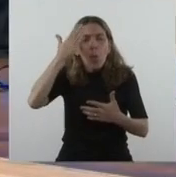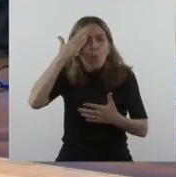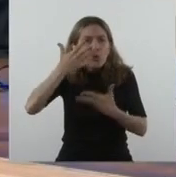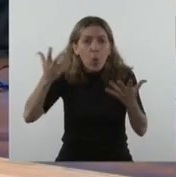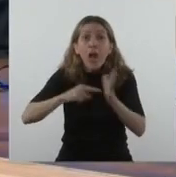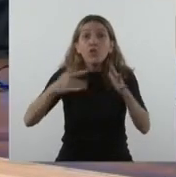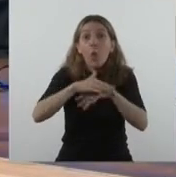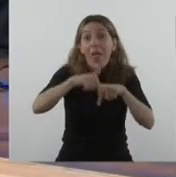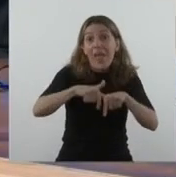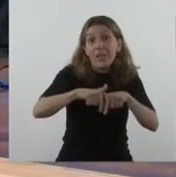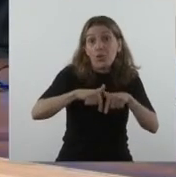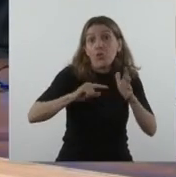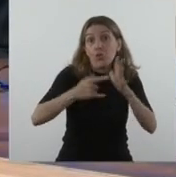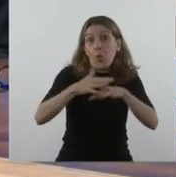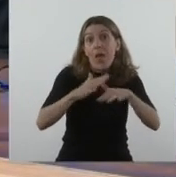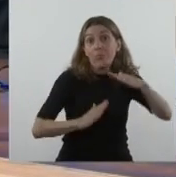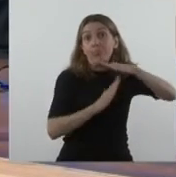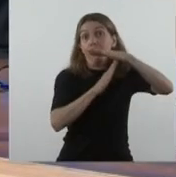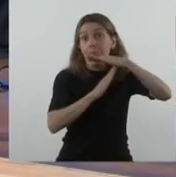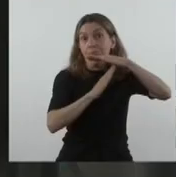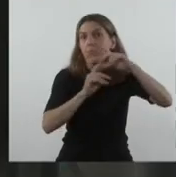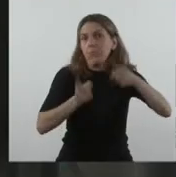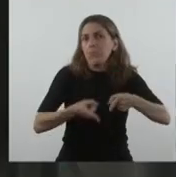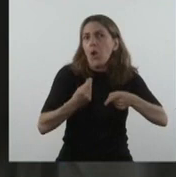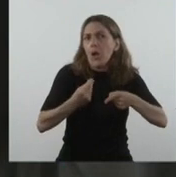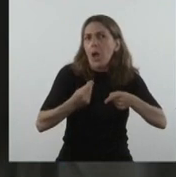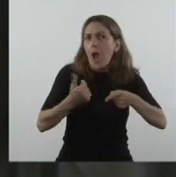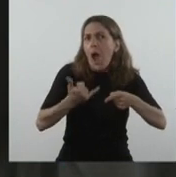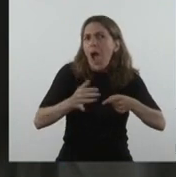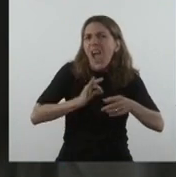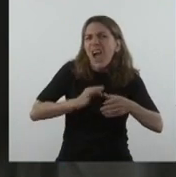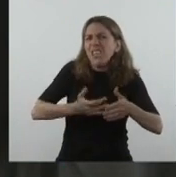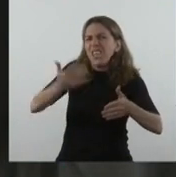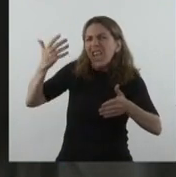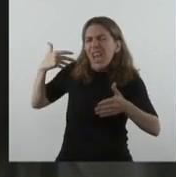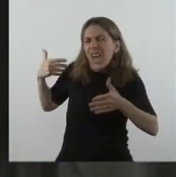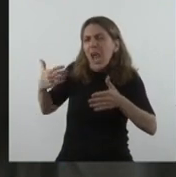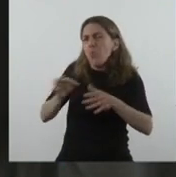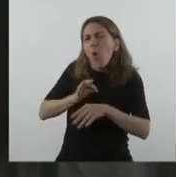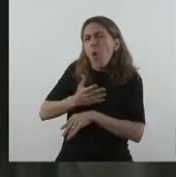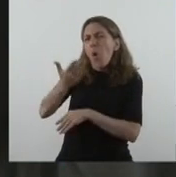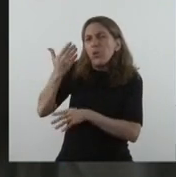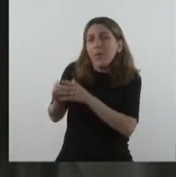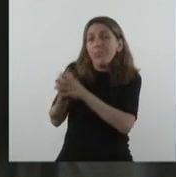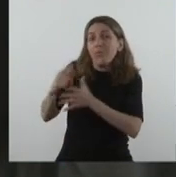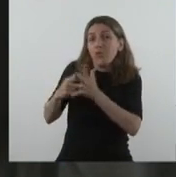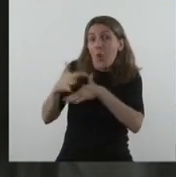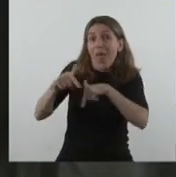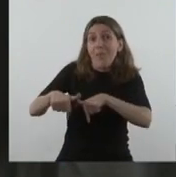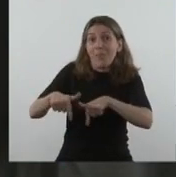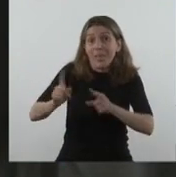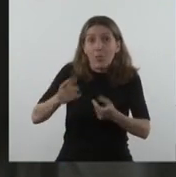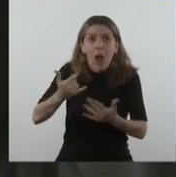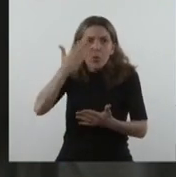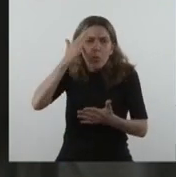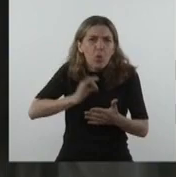ciudad, la madre de ciudades, por su antigüedad, por su historia profunda. Y la verdad es